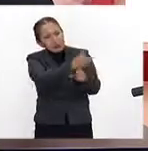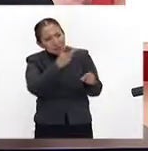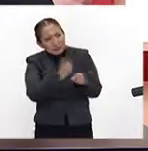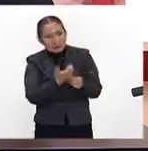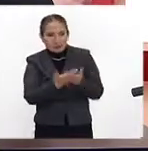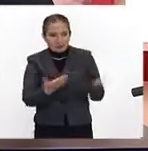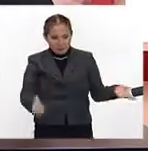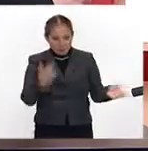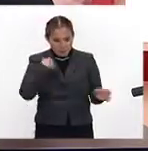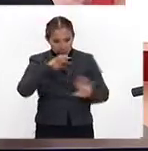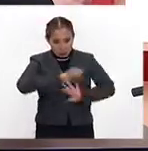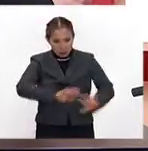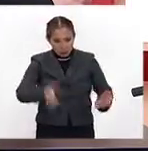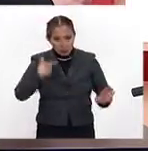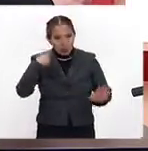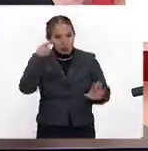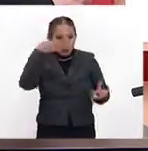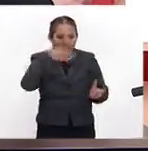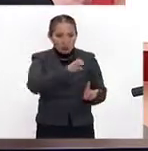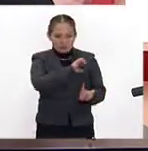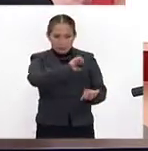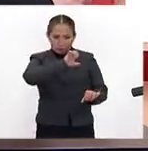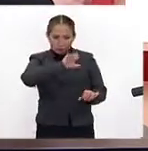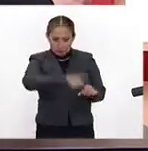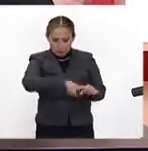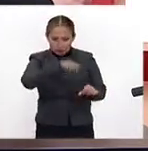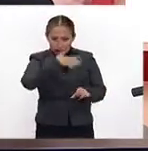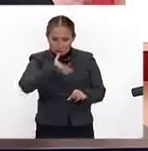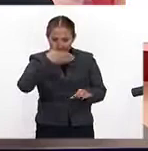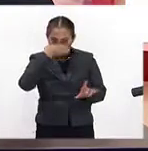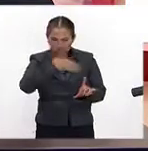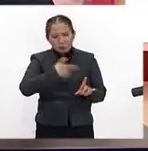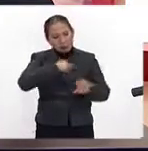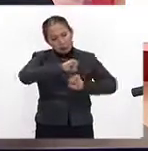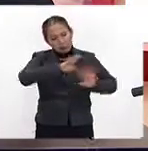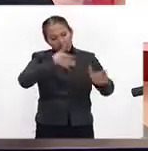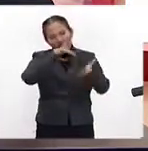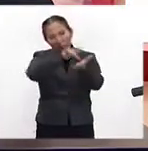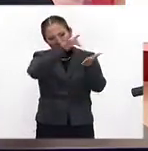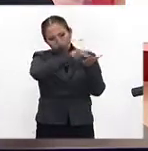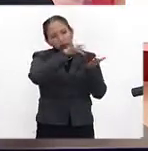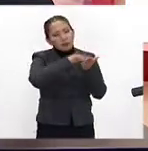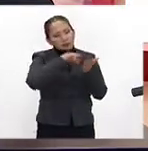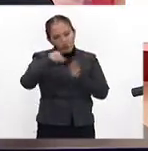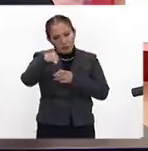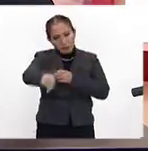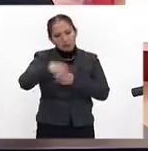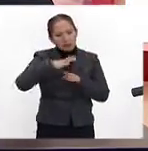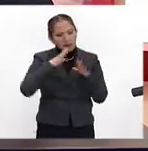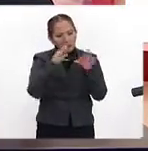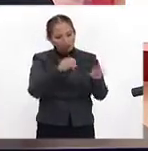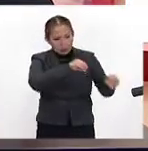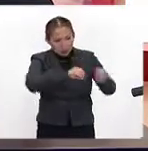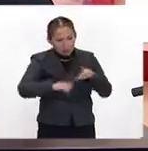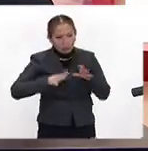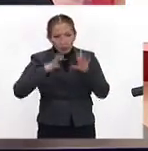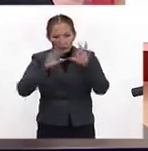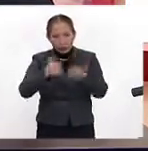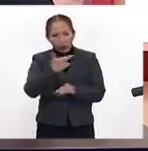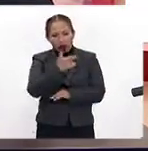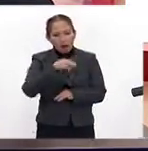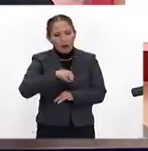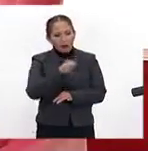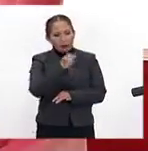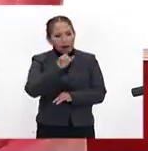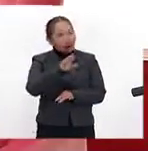ahora que yo ya estoy nada más como especialista, pues voy a seguir obviamente apoyando estas causas, Fundación en Movimiento, Fundación Gamfer,